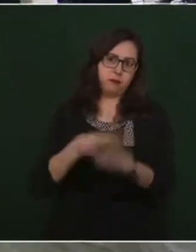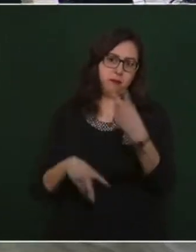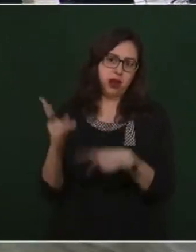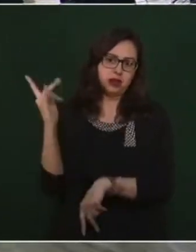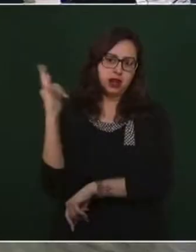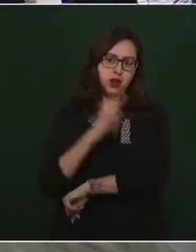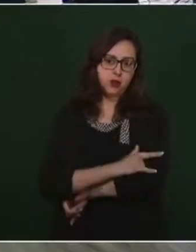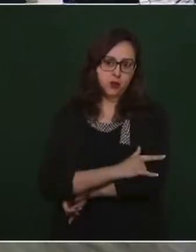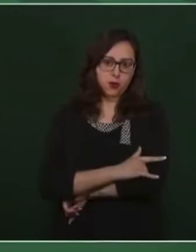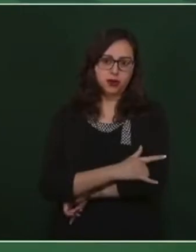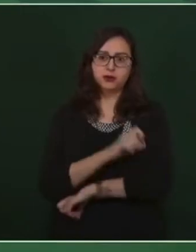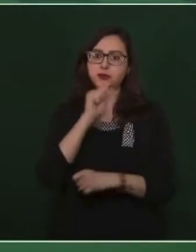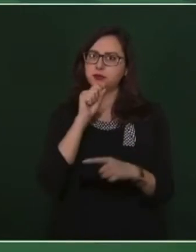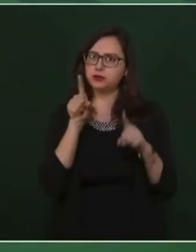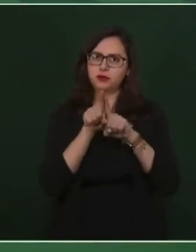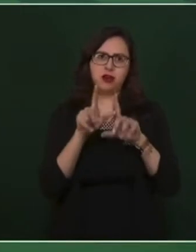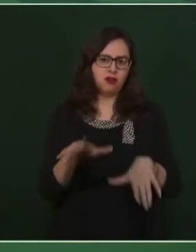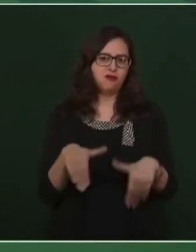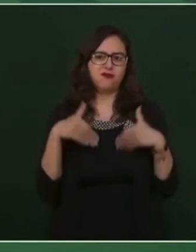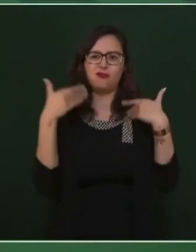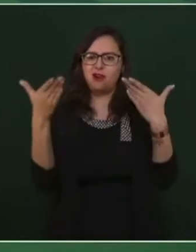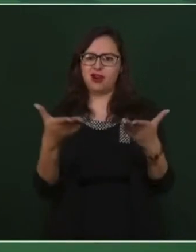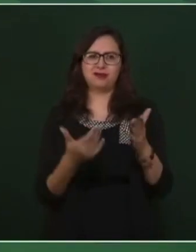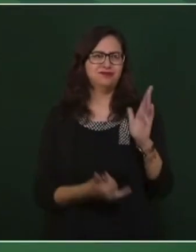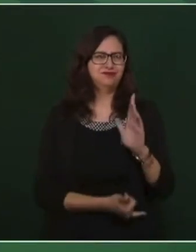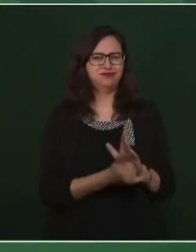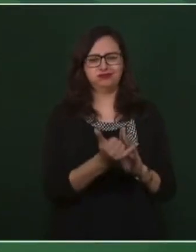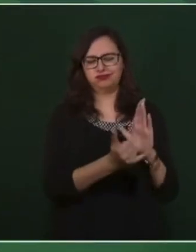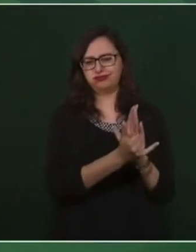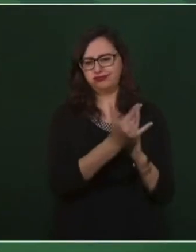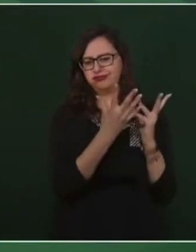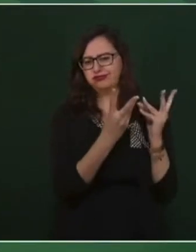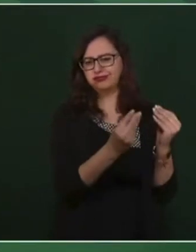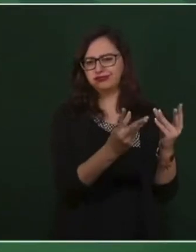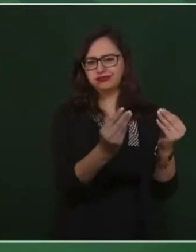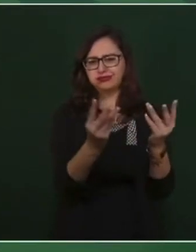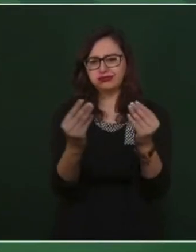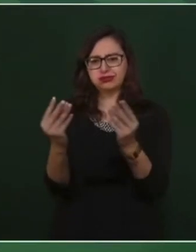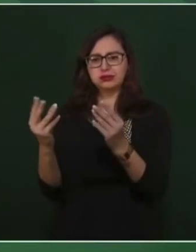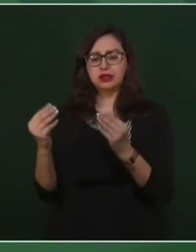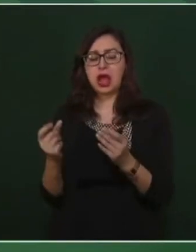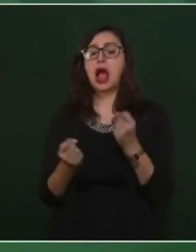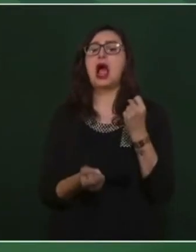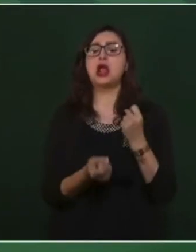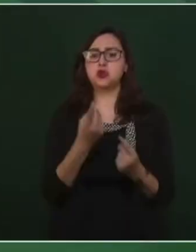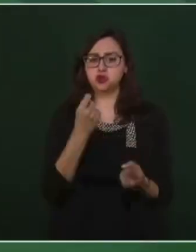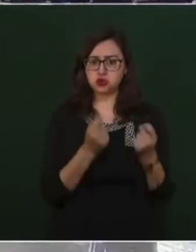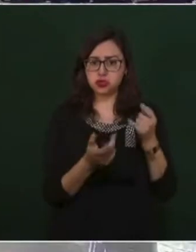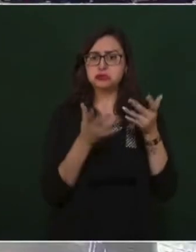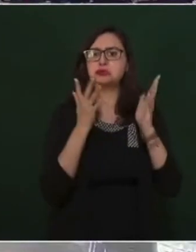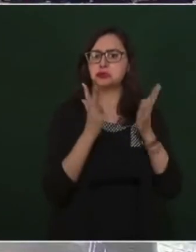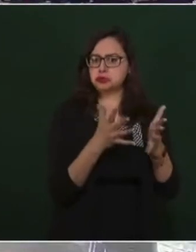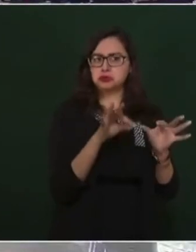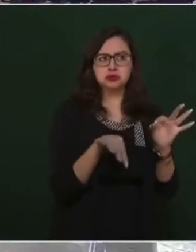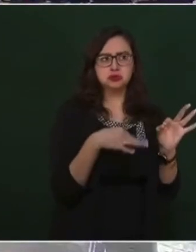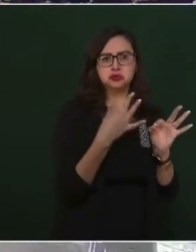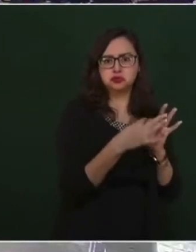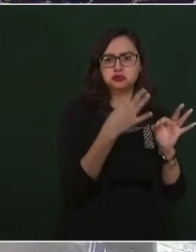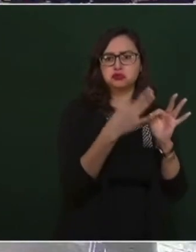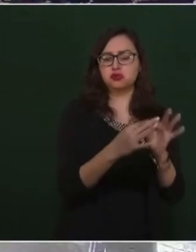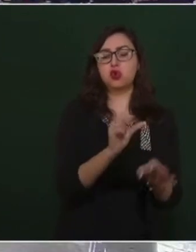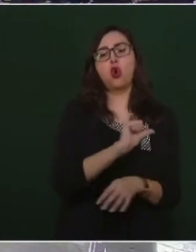muchas obras de vialidad que ya se terminaron, otras que están en proceso.